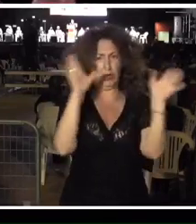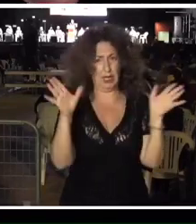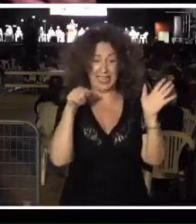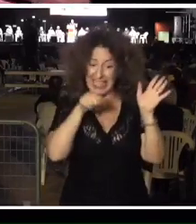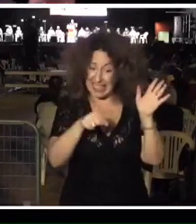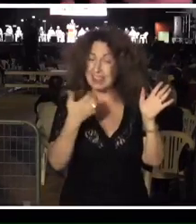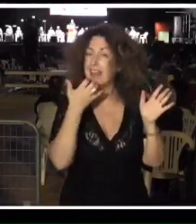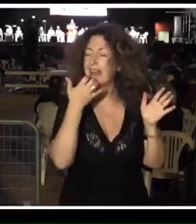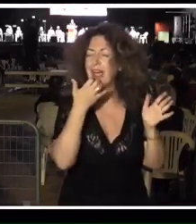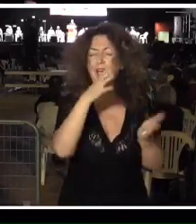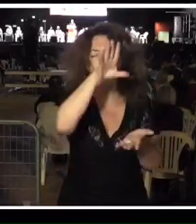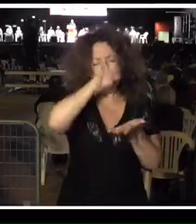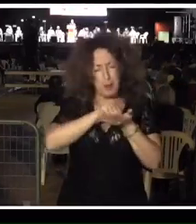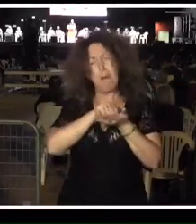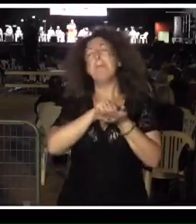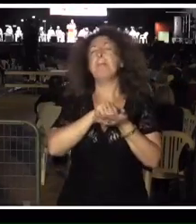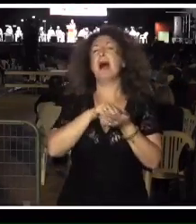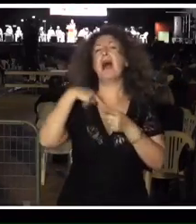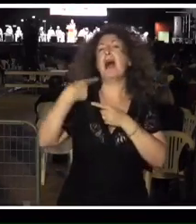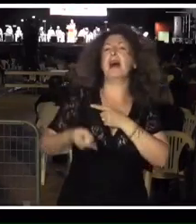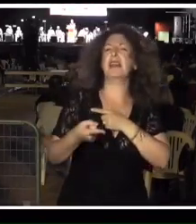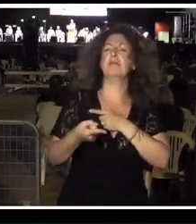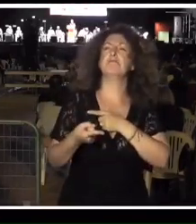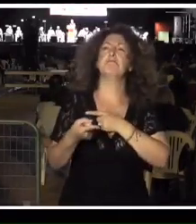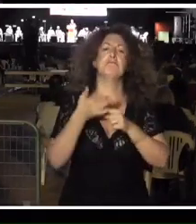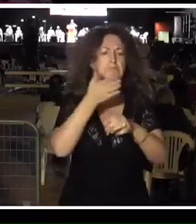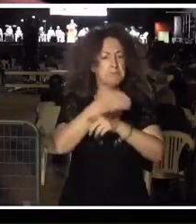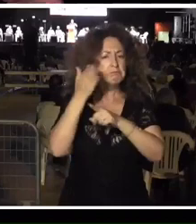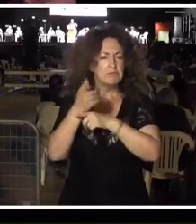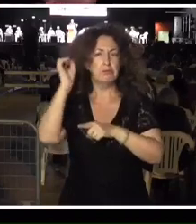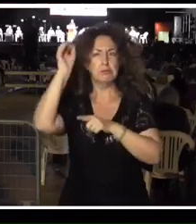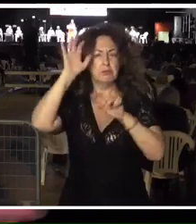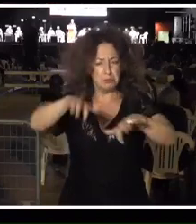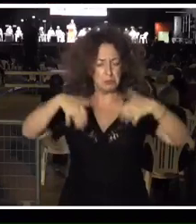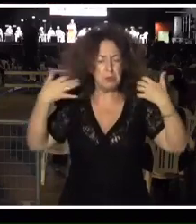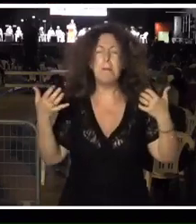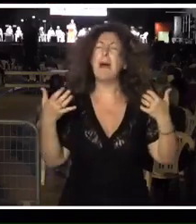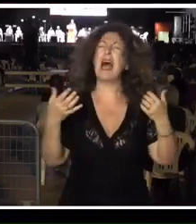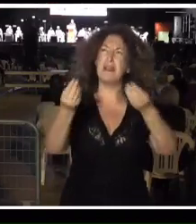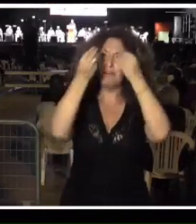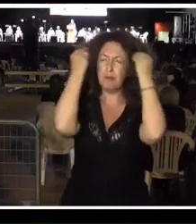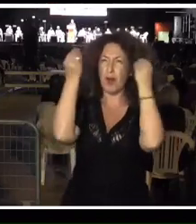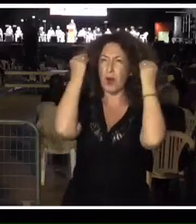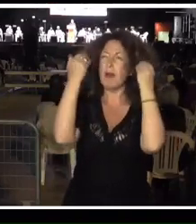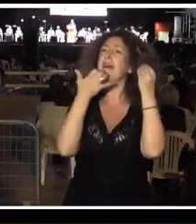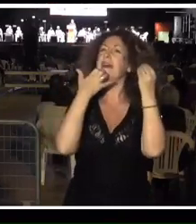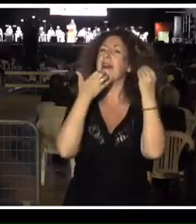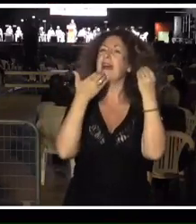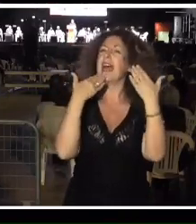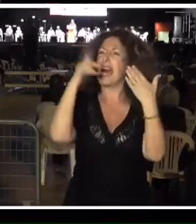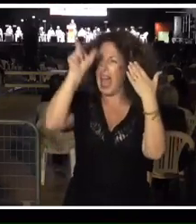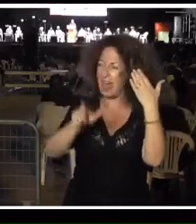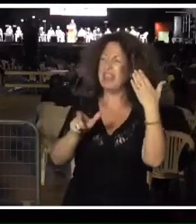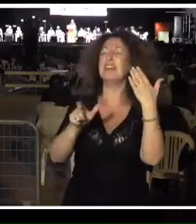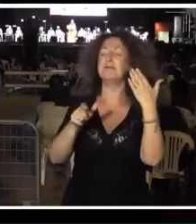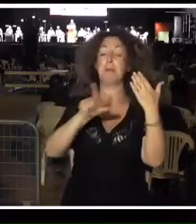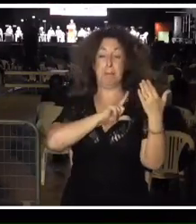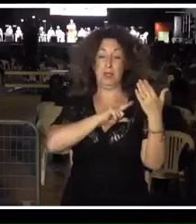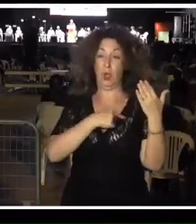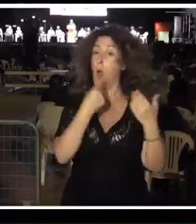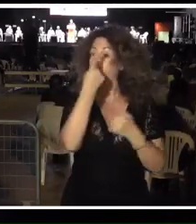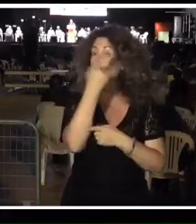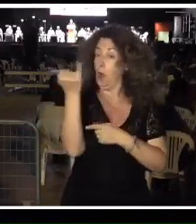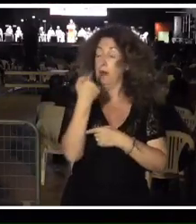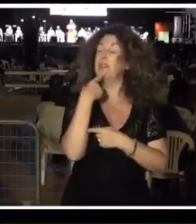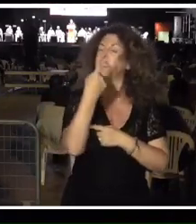servido a muchos otros después, no solo para las intervenciones públicas, no solo para formarnos, sino también para ser militantes. Yo se lo dije una vez